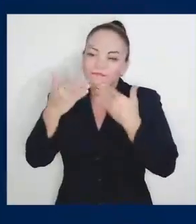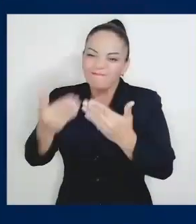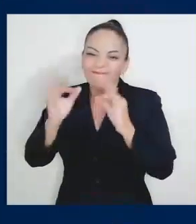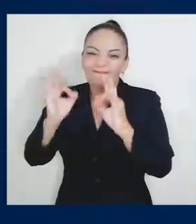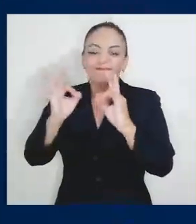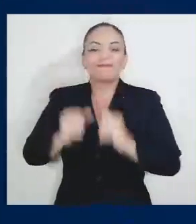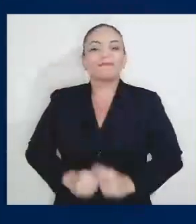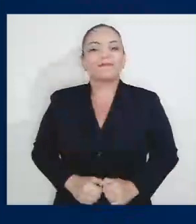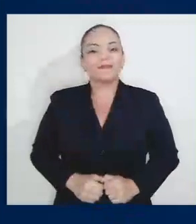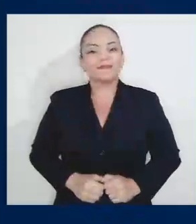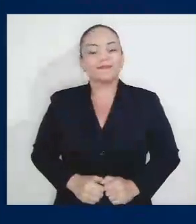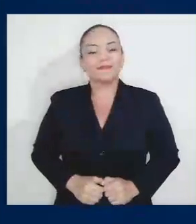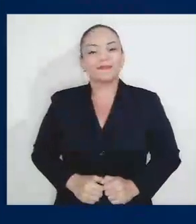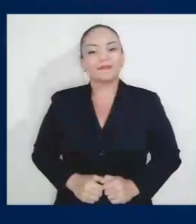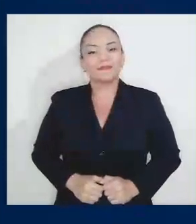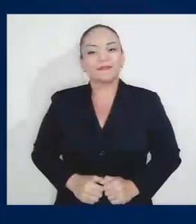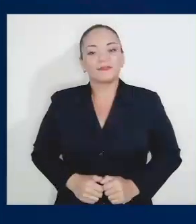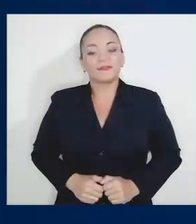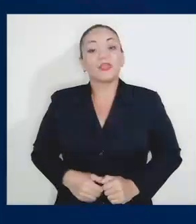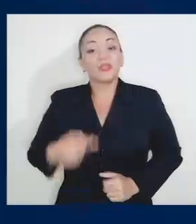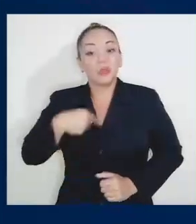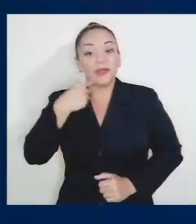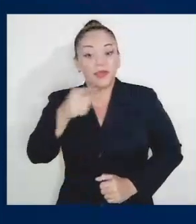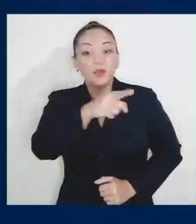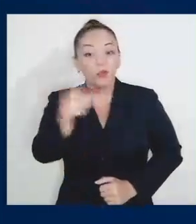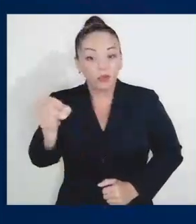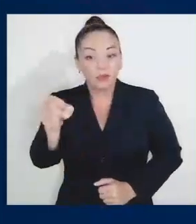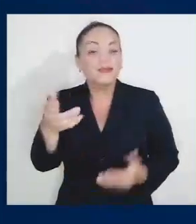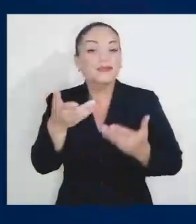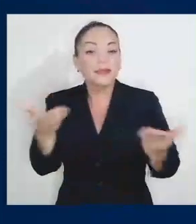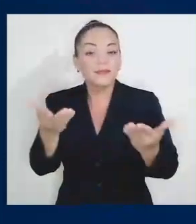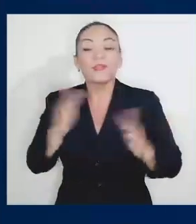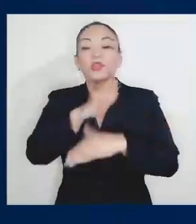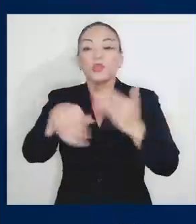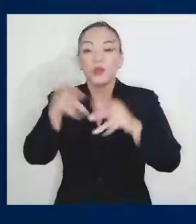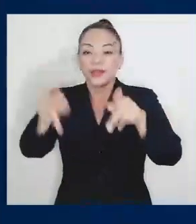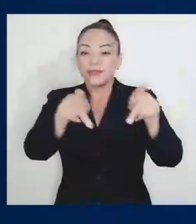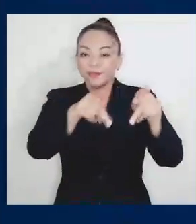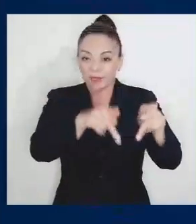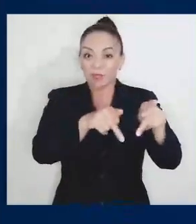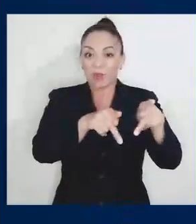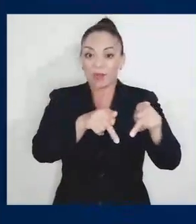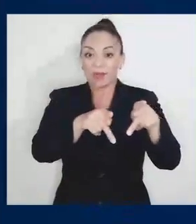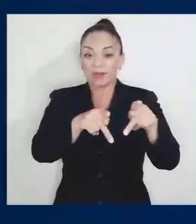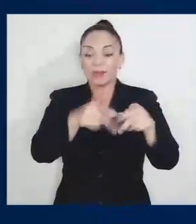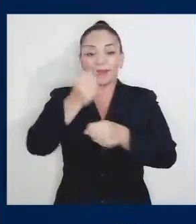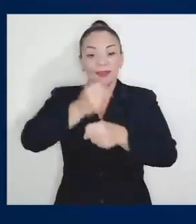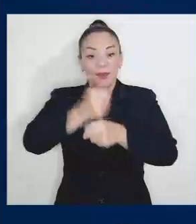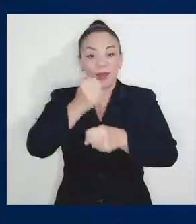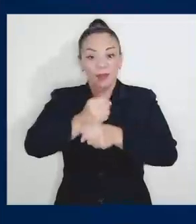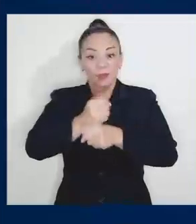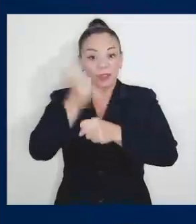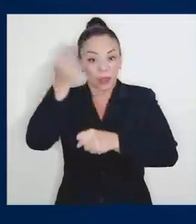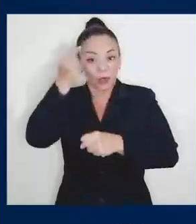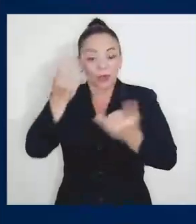Les aseguro, compatriotas, que todas las personas que servimos en esta administración